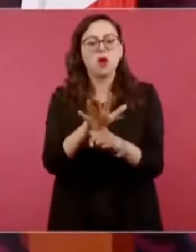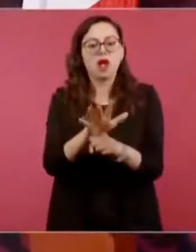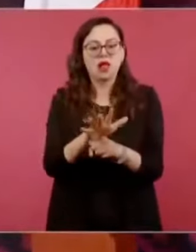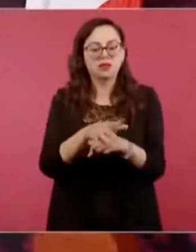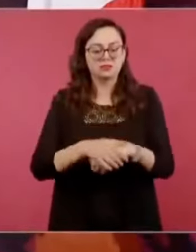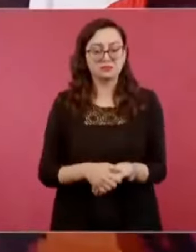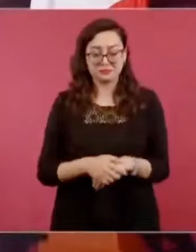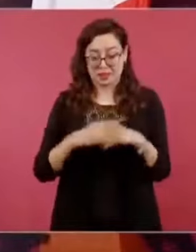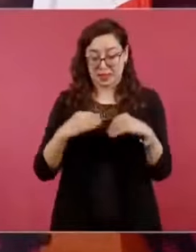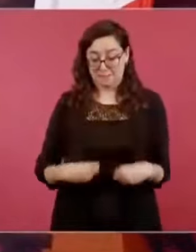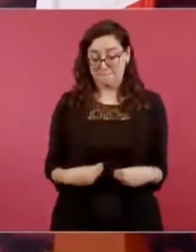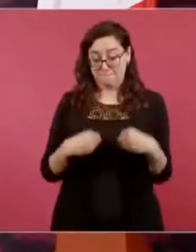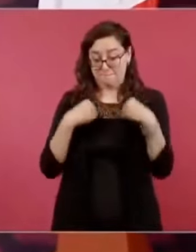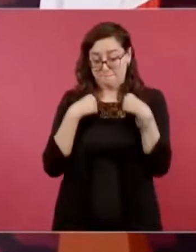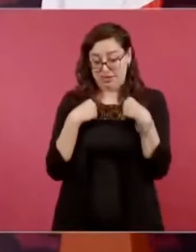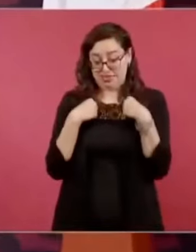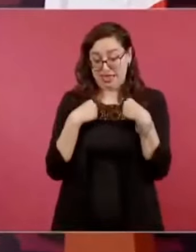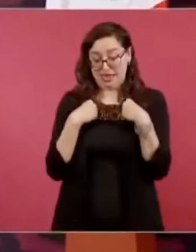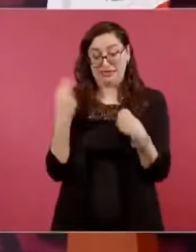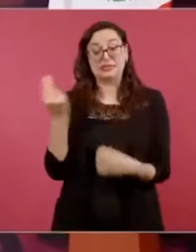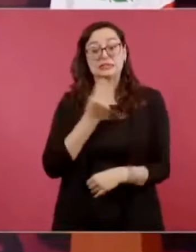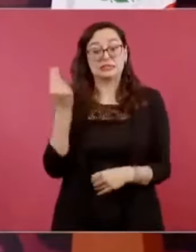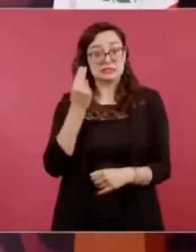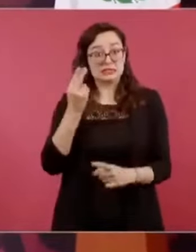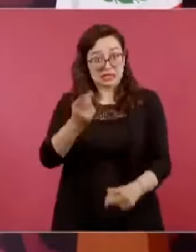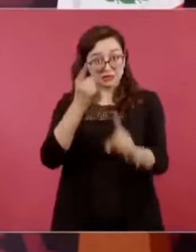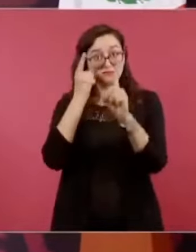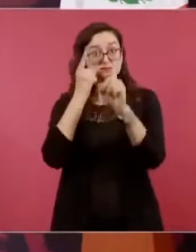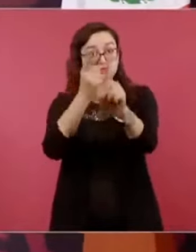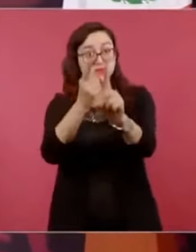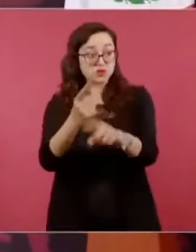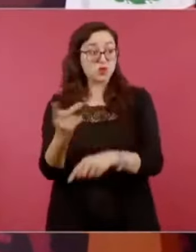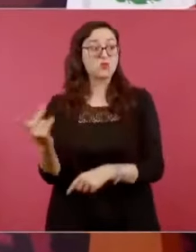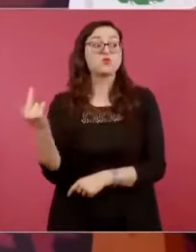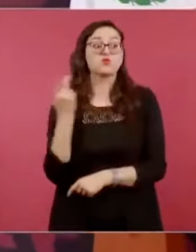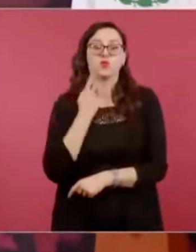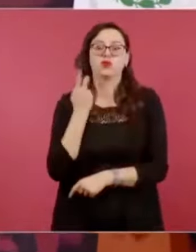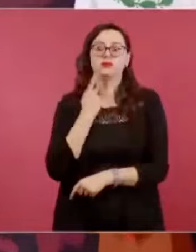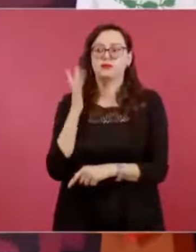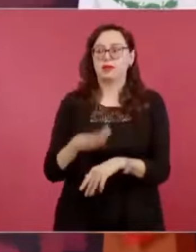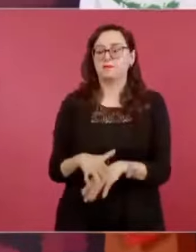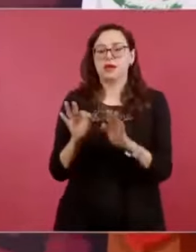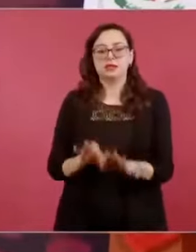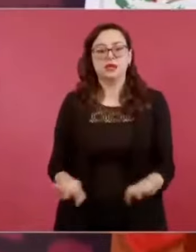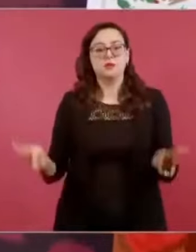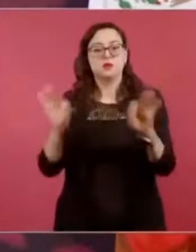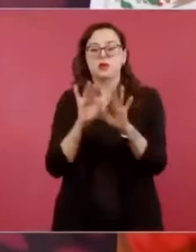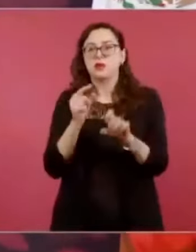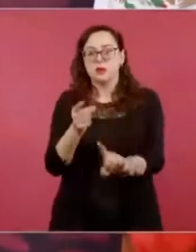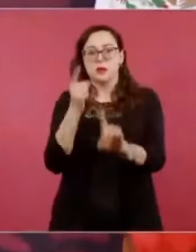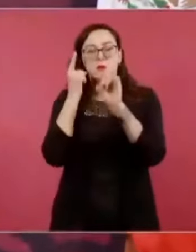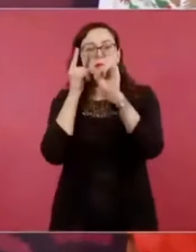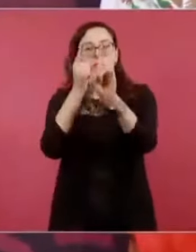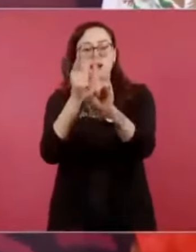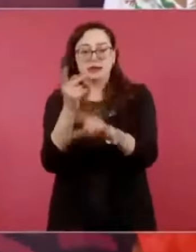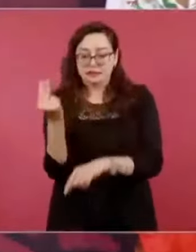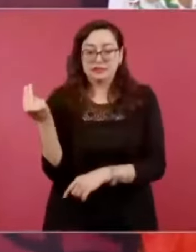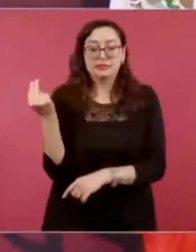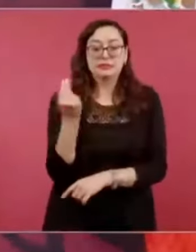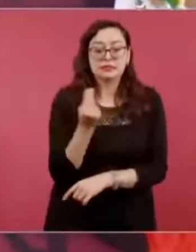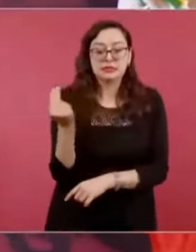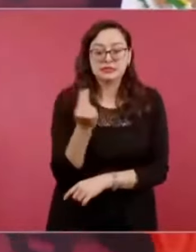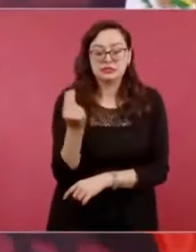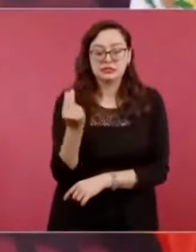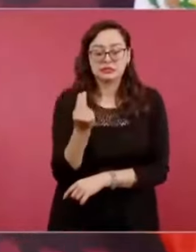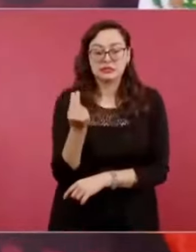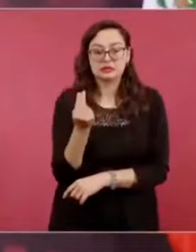si no se tiene un ideal, un principio, sino va uno